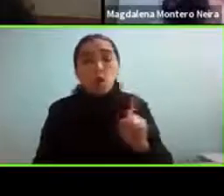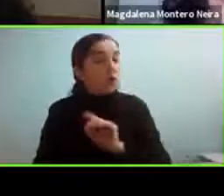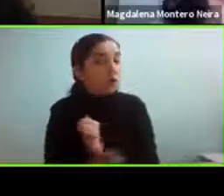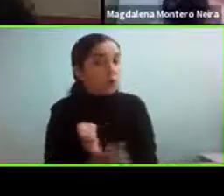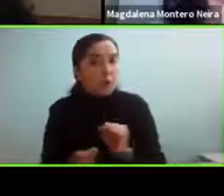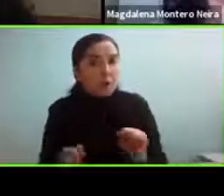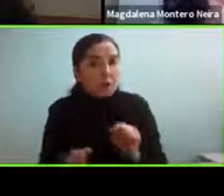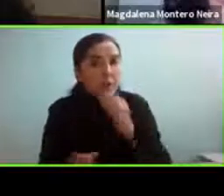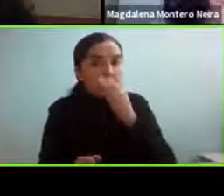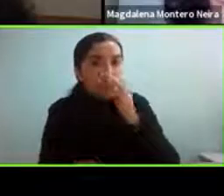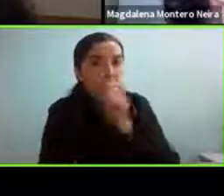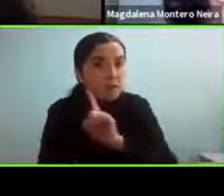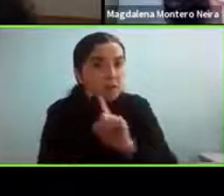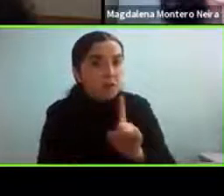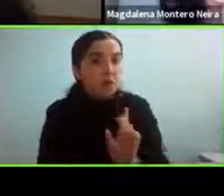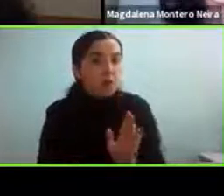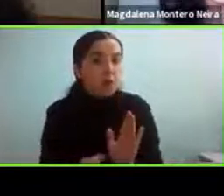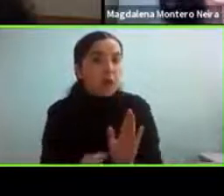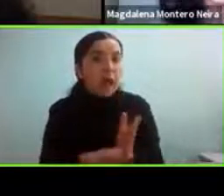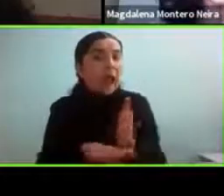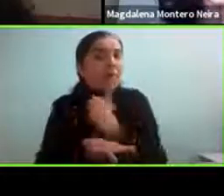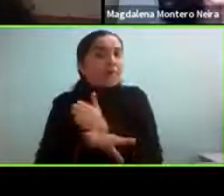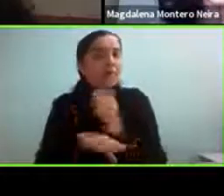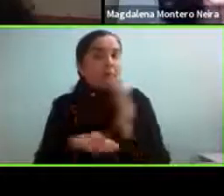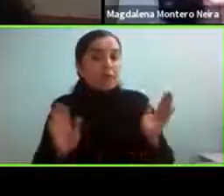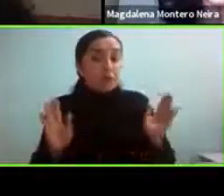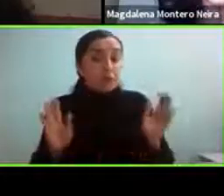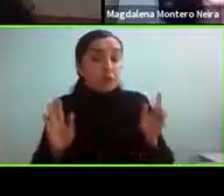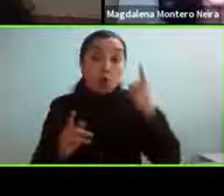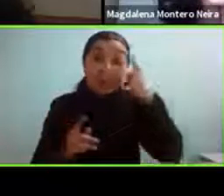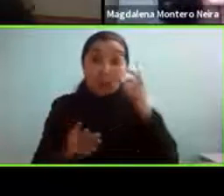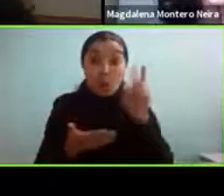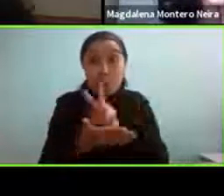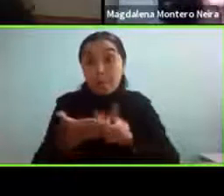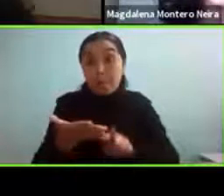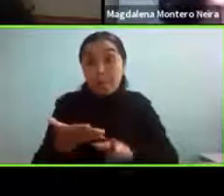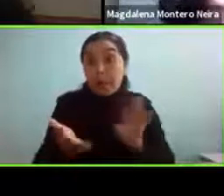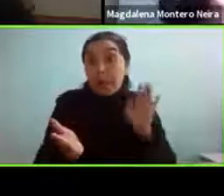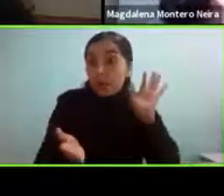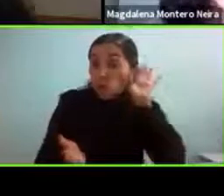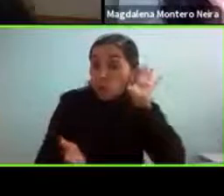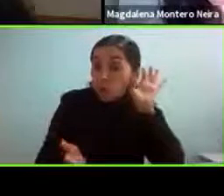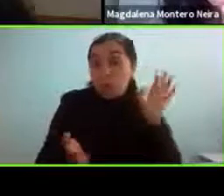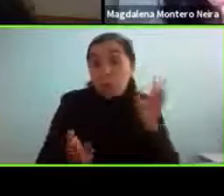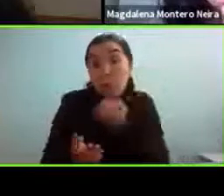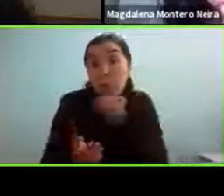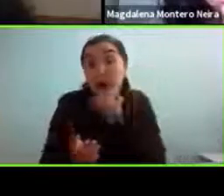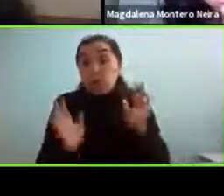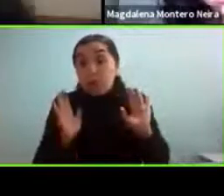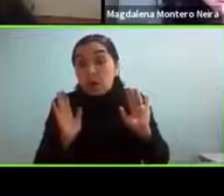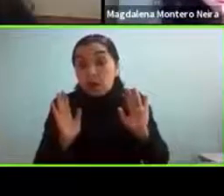el paciente inicialmente que fue como me pareció que se leyó la pregunta puedo estar equivocado